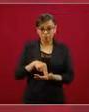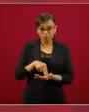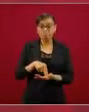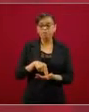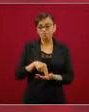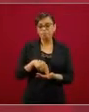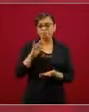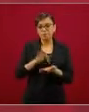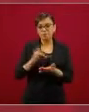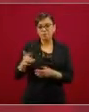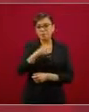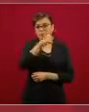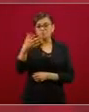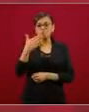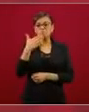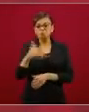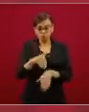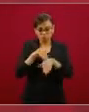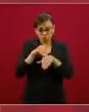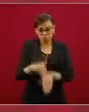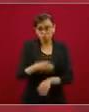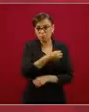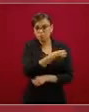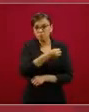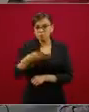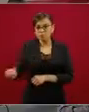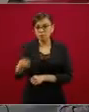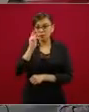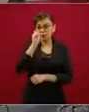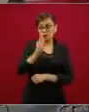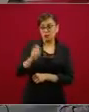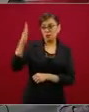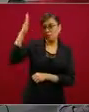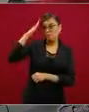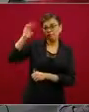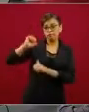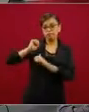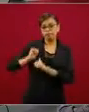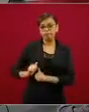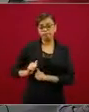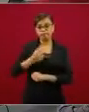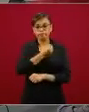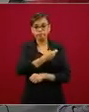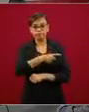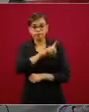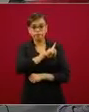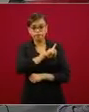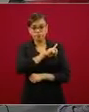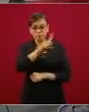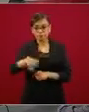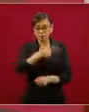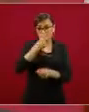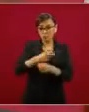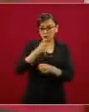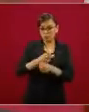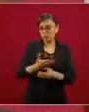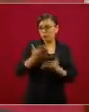instrucciones de la autoridad sanitaria. Segundo, reconocer también